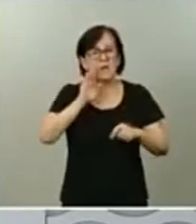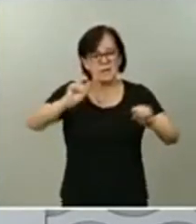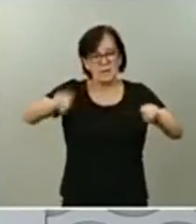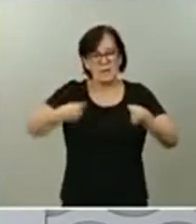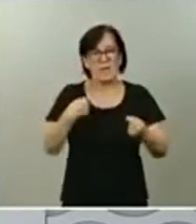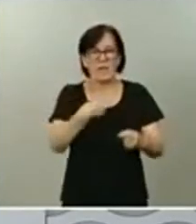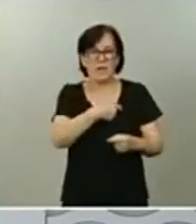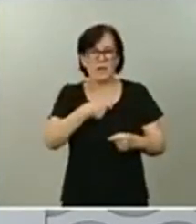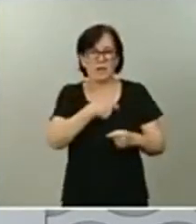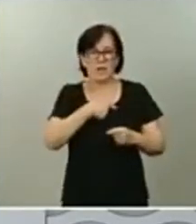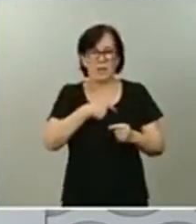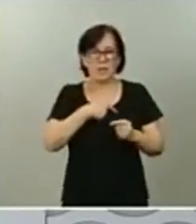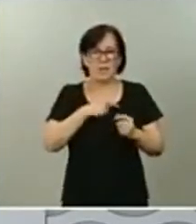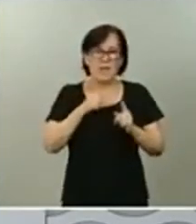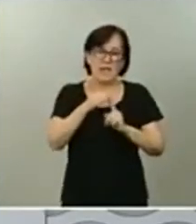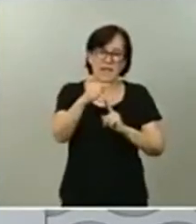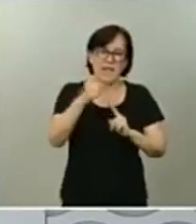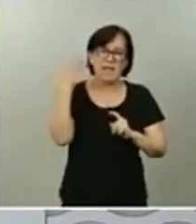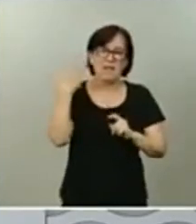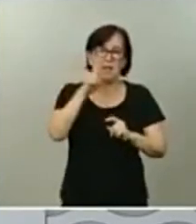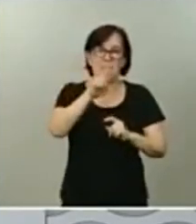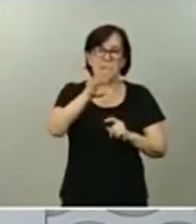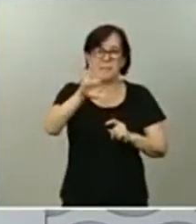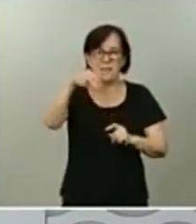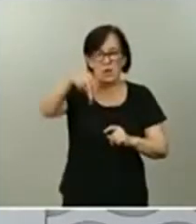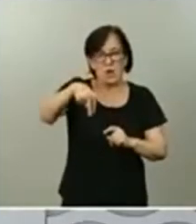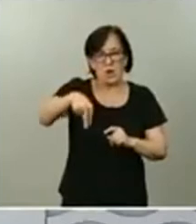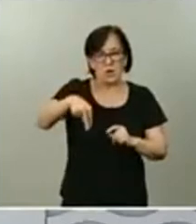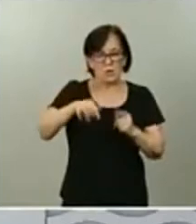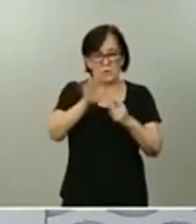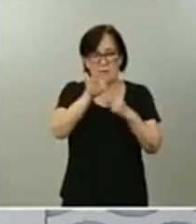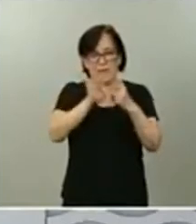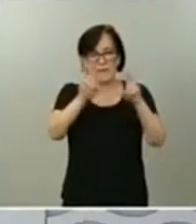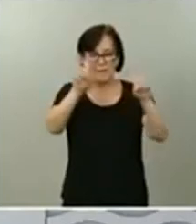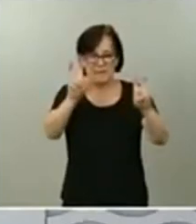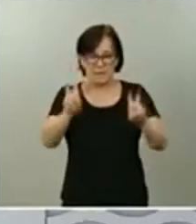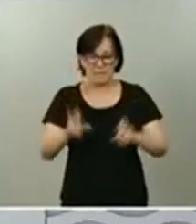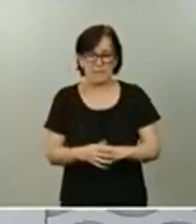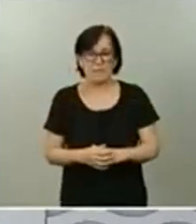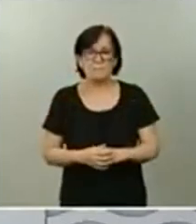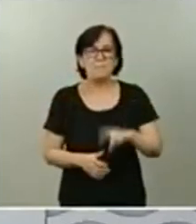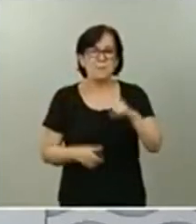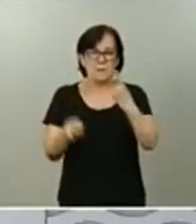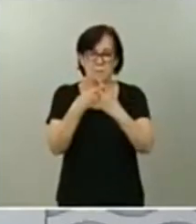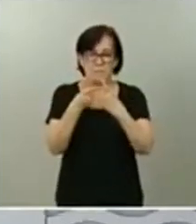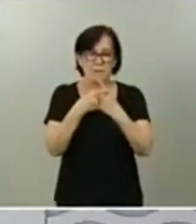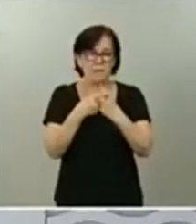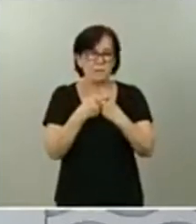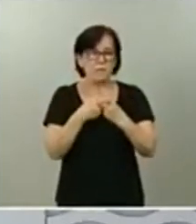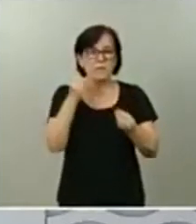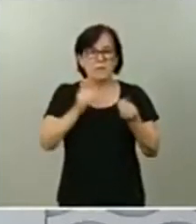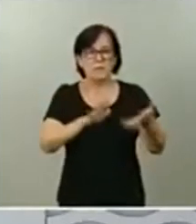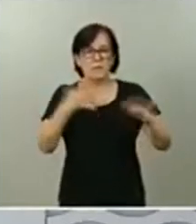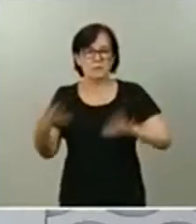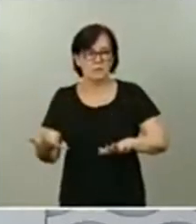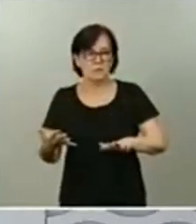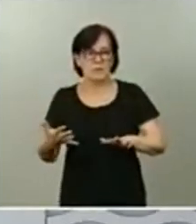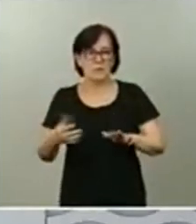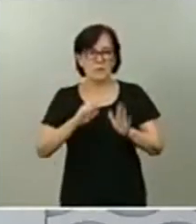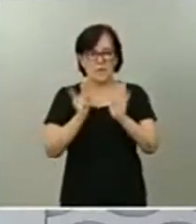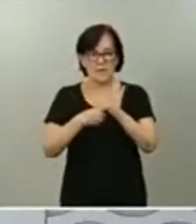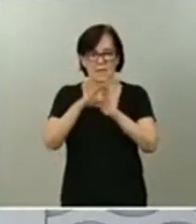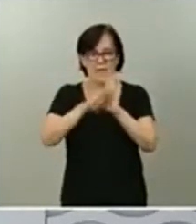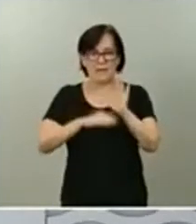transferencia del 25 de junio en las siguientes materias. En primer lugar, ejecución de la legislación laboral,